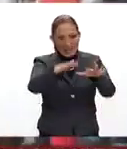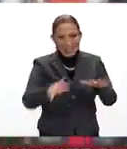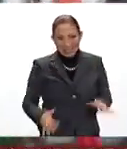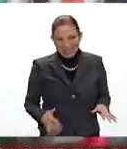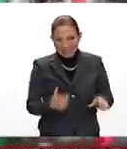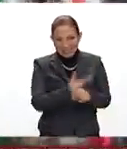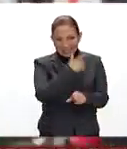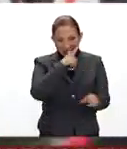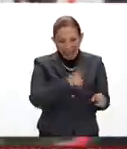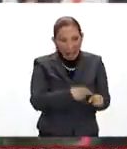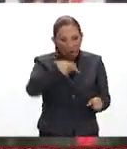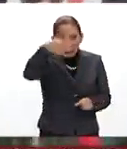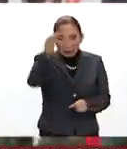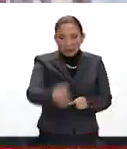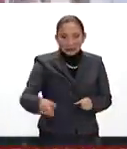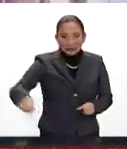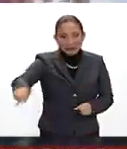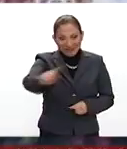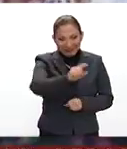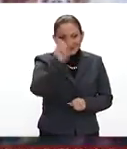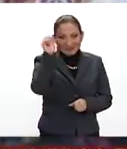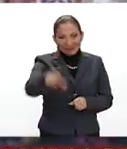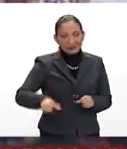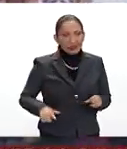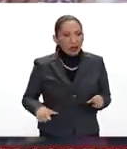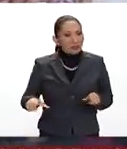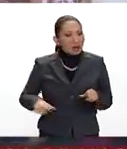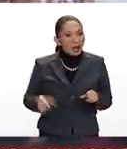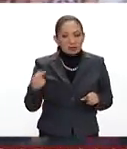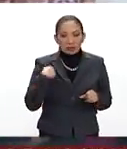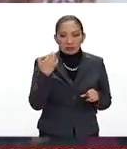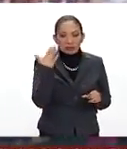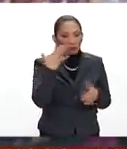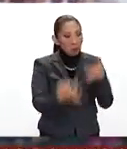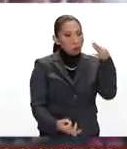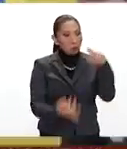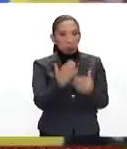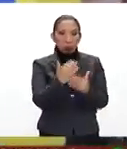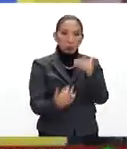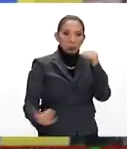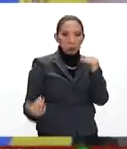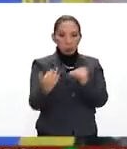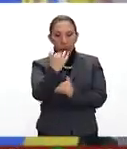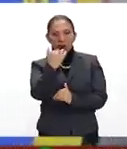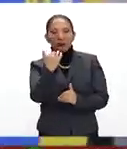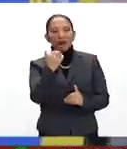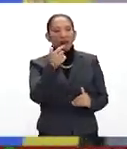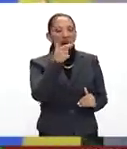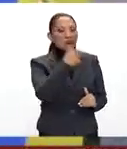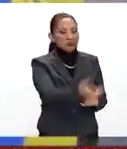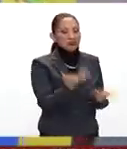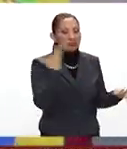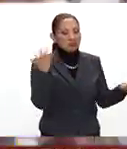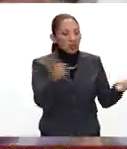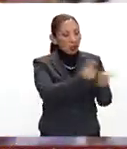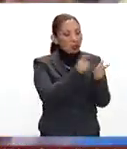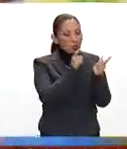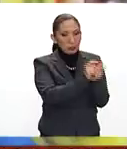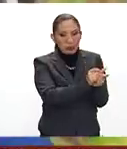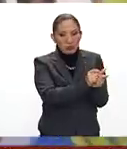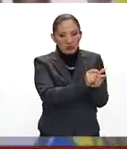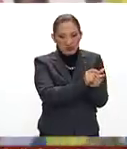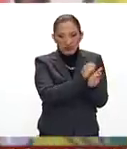y lo aprobara el propio Gobierno a través del Tribunal Supremo de Justicia, desde la oposición, desde la bancada